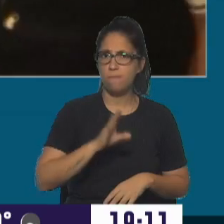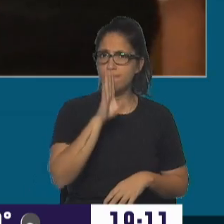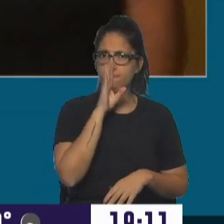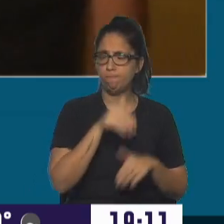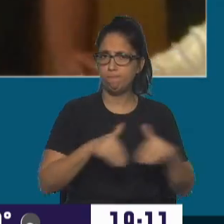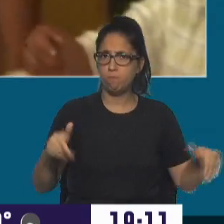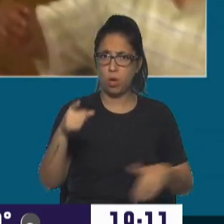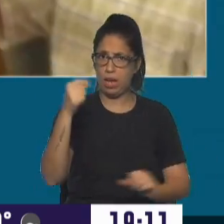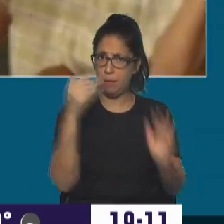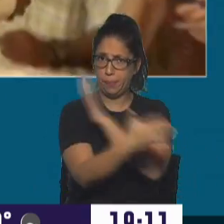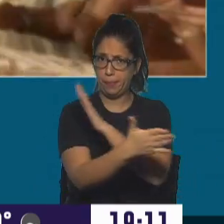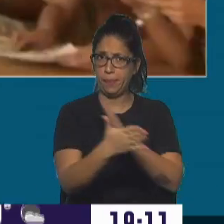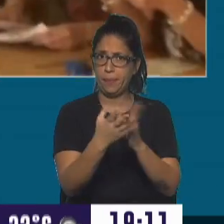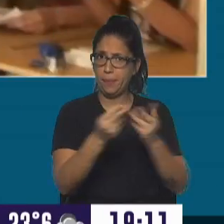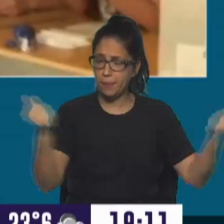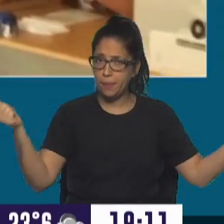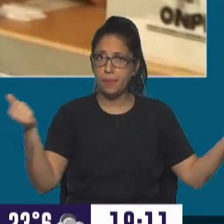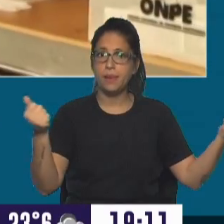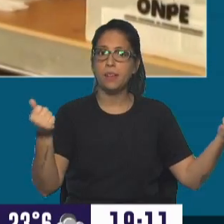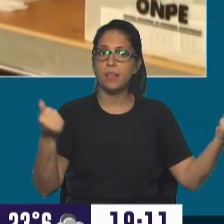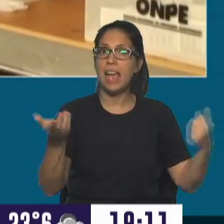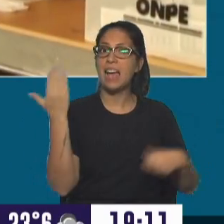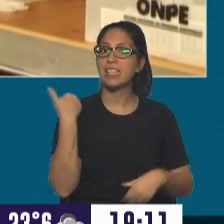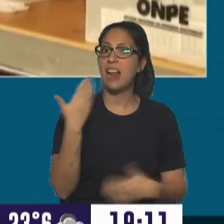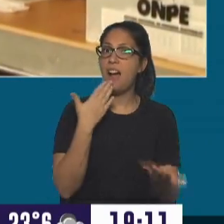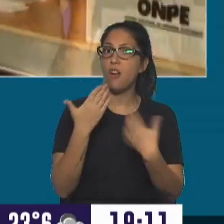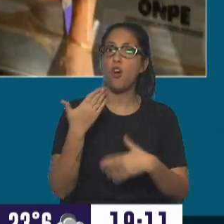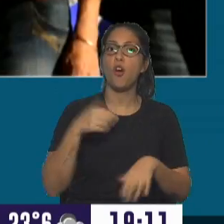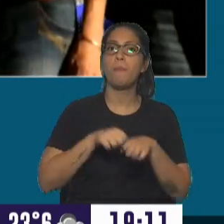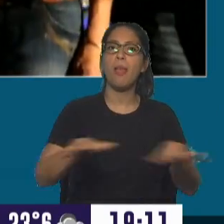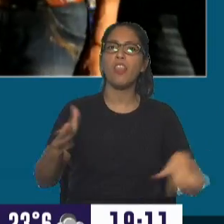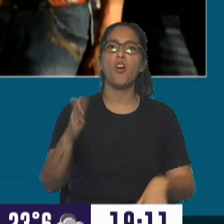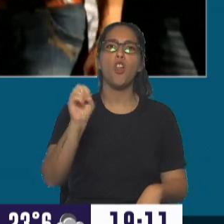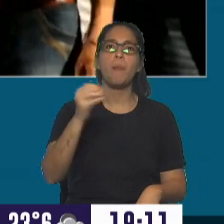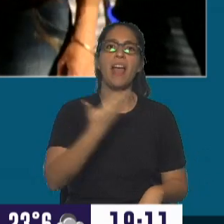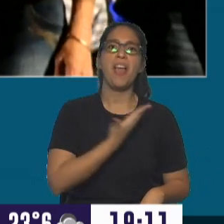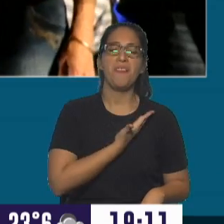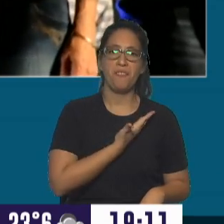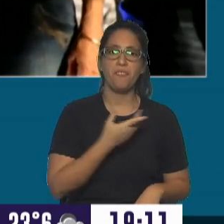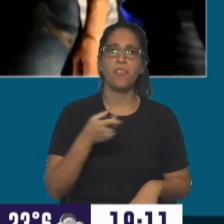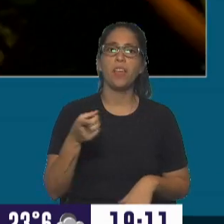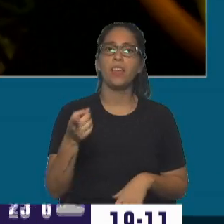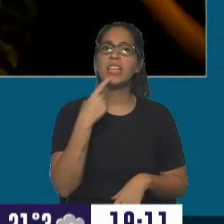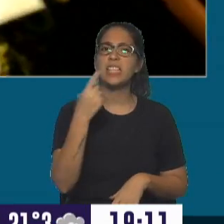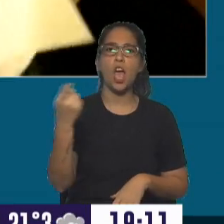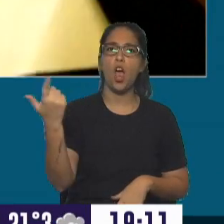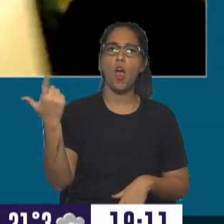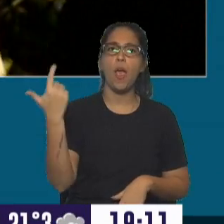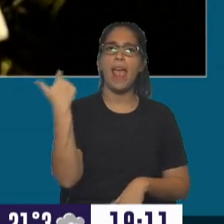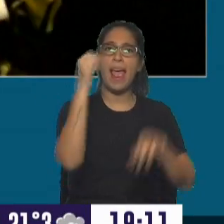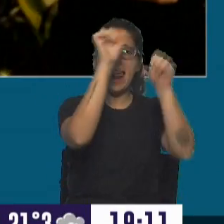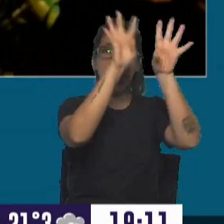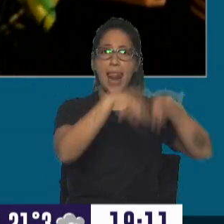prófugo, y habló ayer con EFE, con el medio EFE, y dijo que pedía que no me maten en la